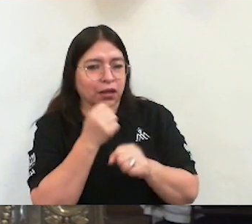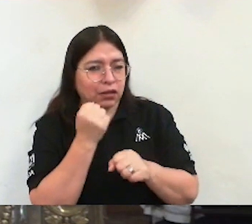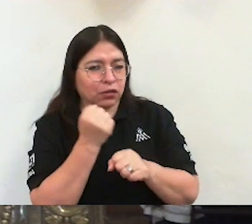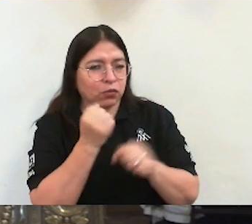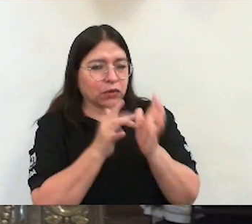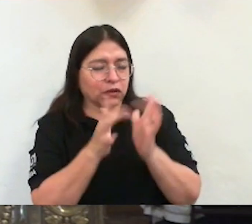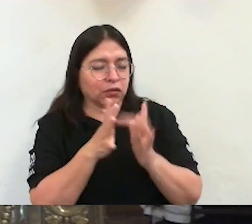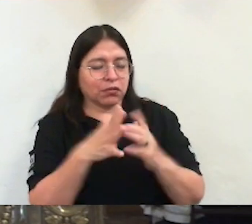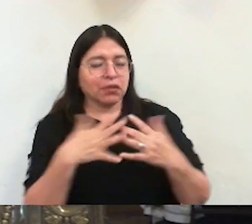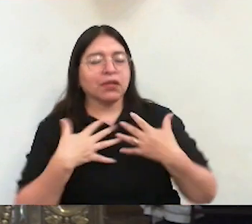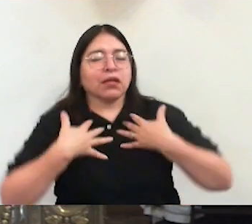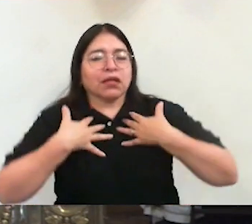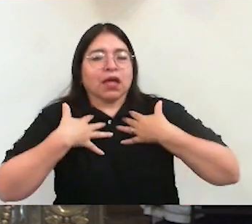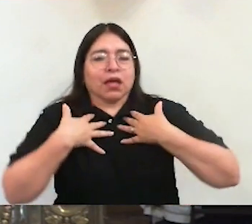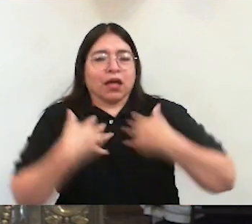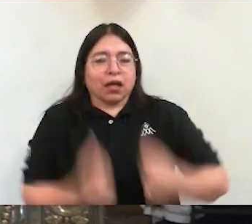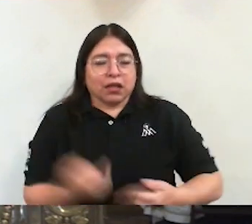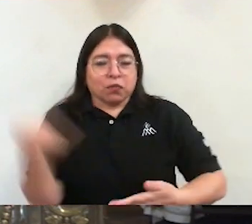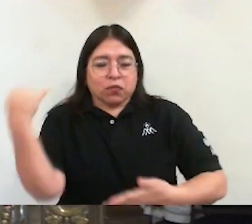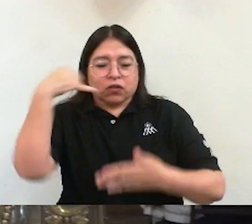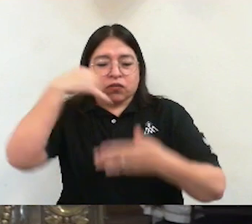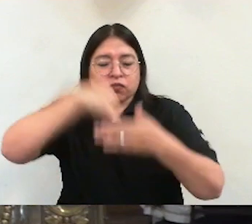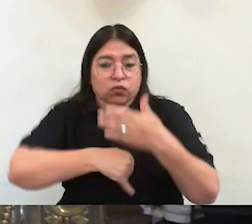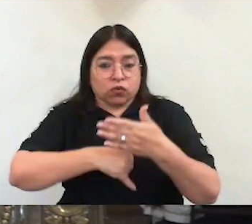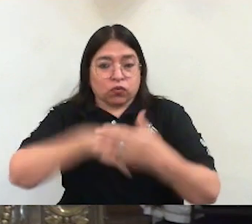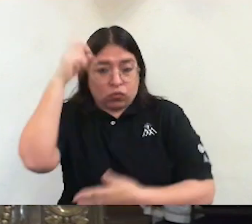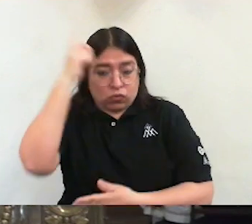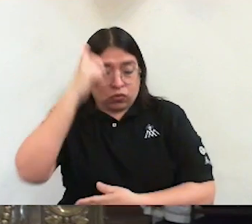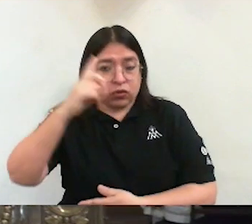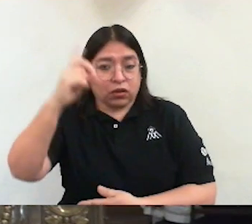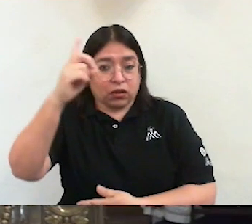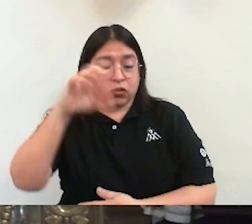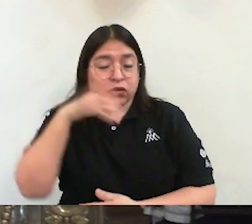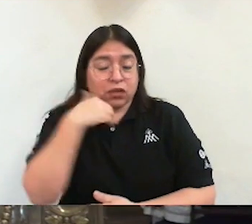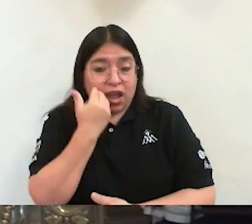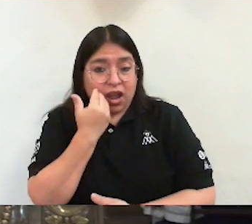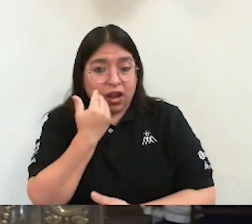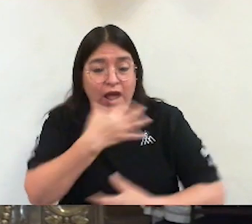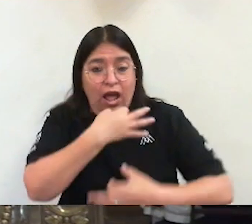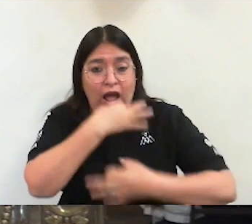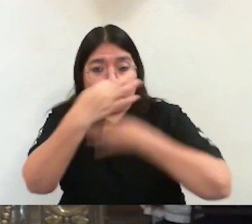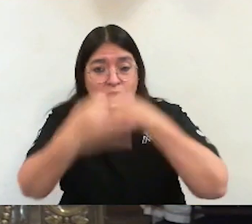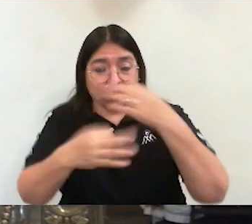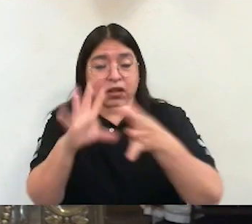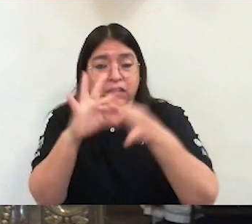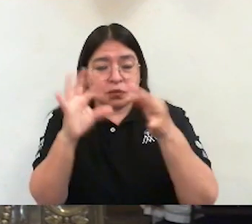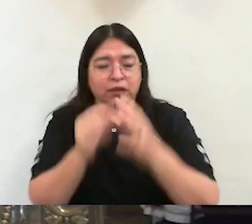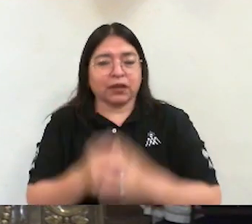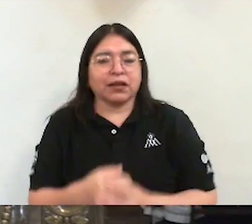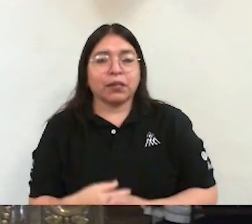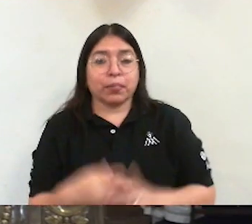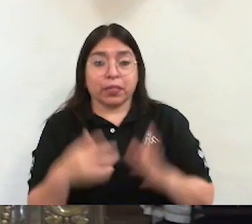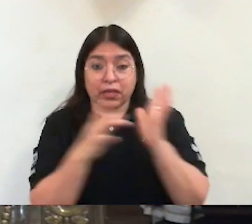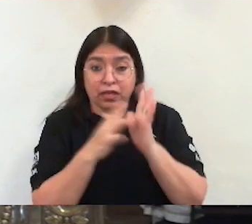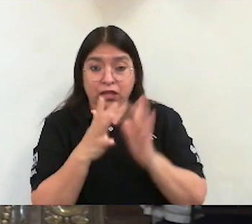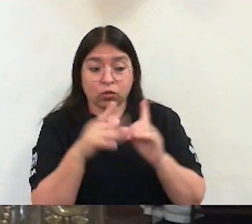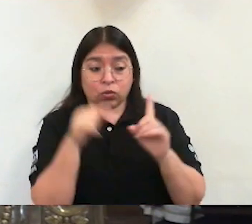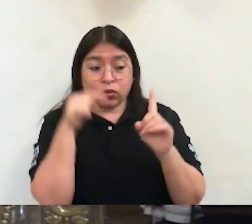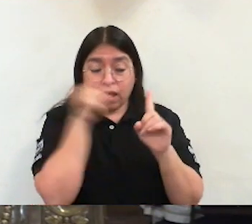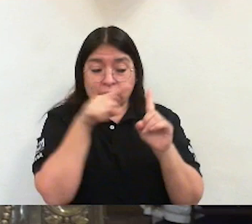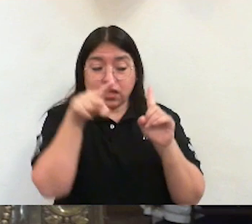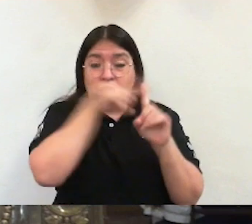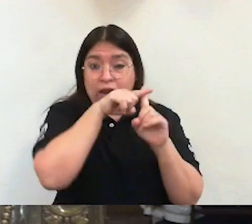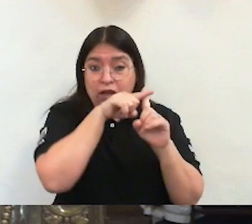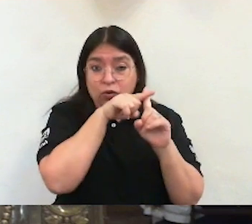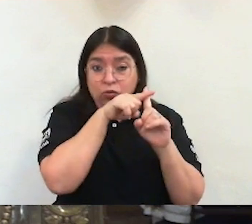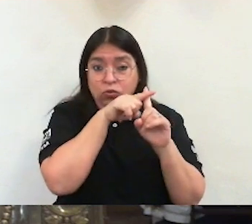Es ahí donde Cristo venció al maligno. En